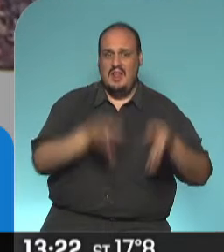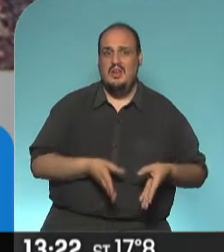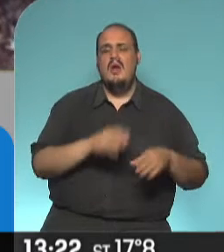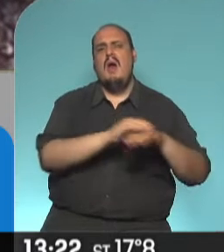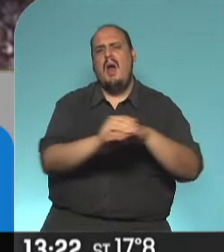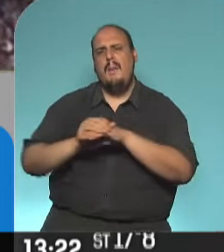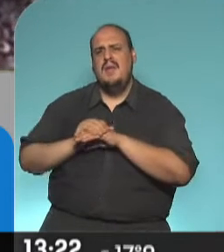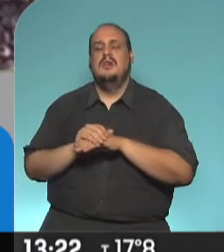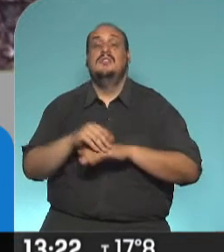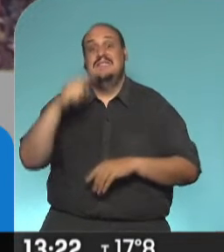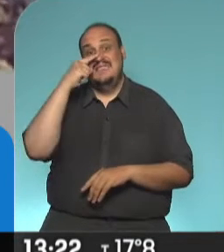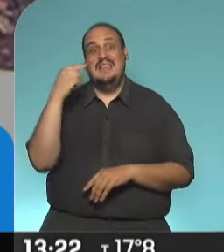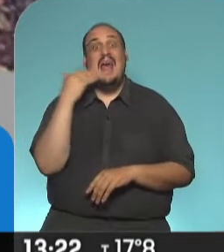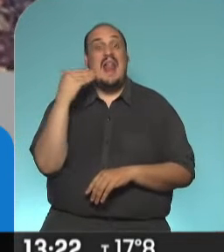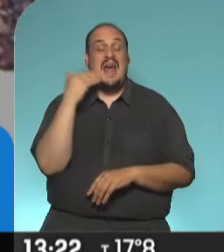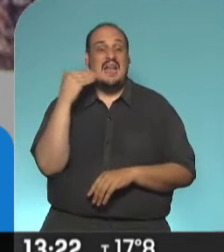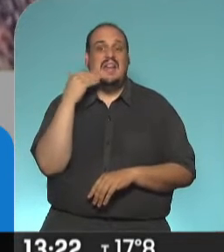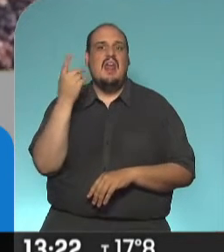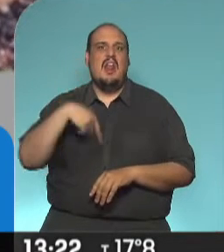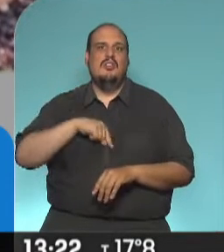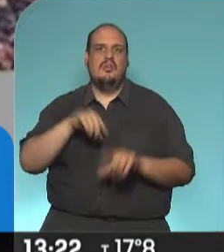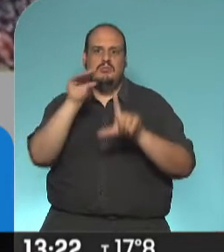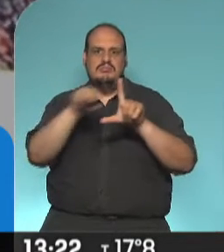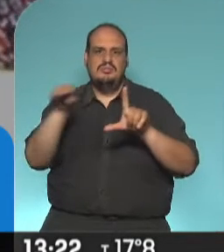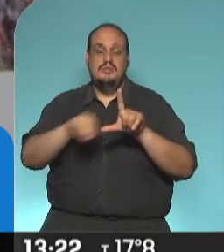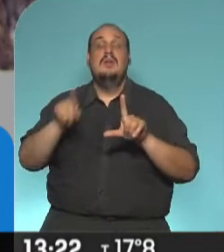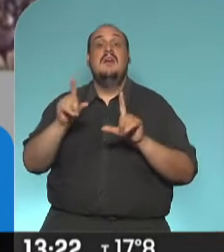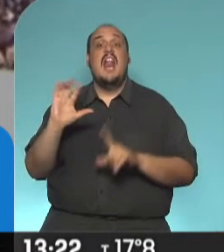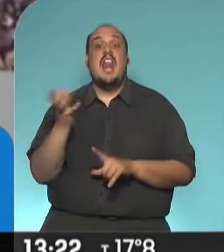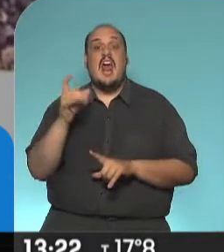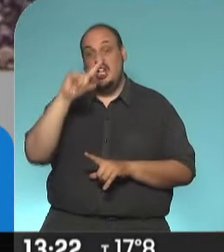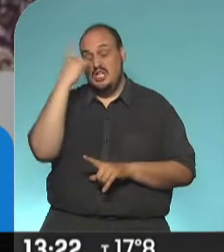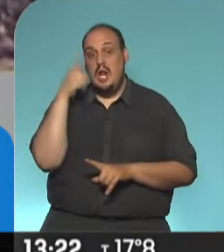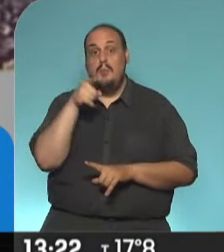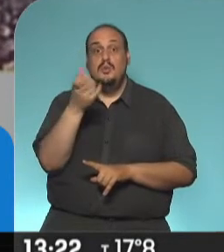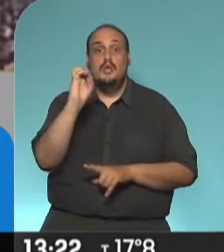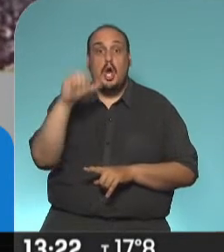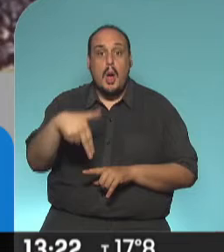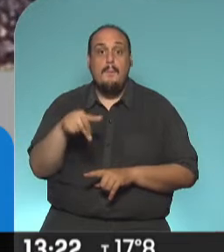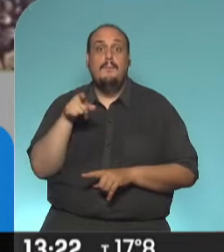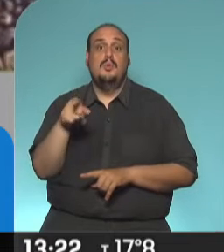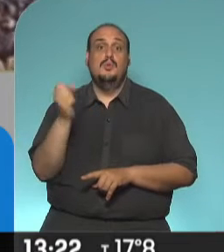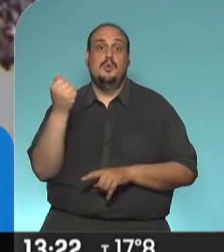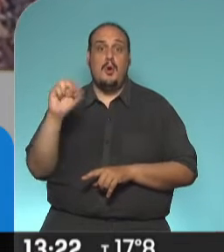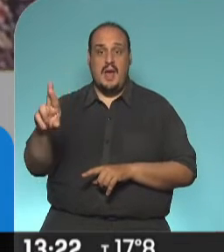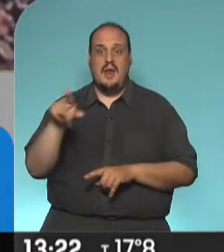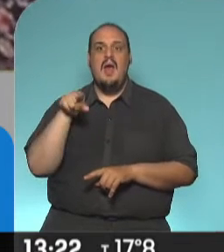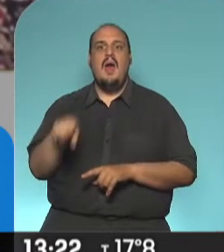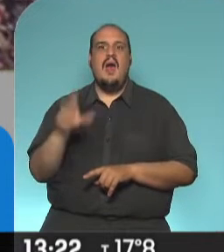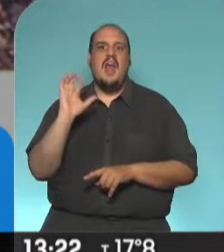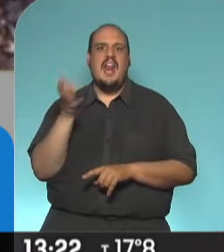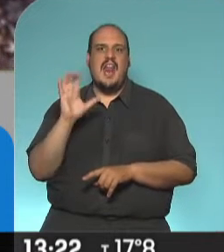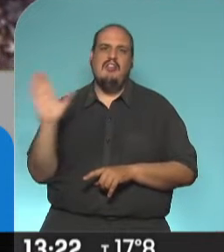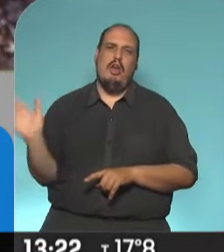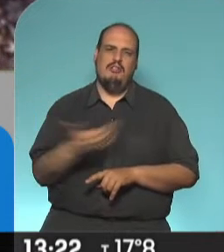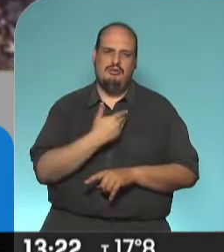la tarde, una vida en la radio, allí estaremos en radionacional.com.ar. Así nos vamos a encontrar en nuestra radio, en la radio